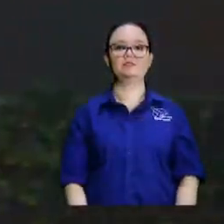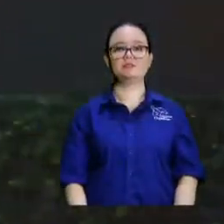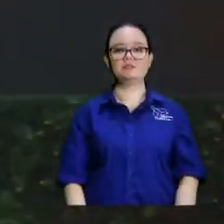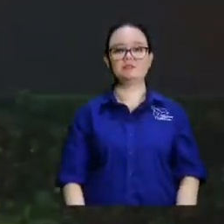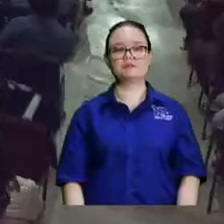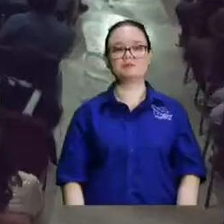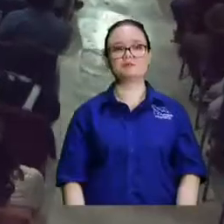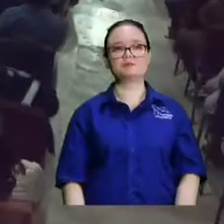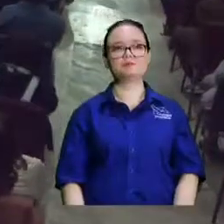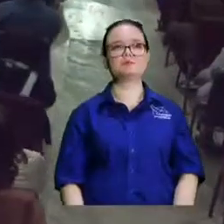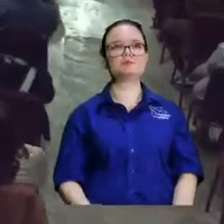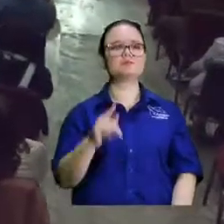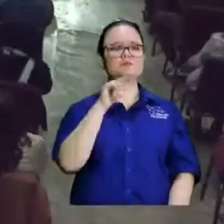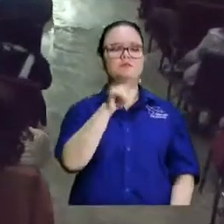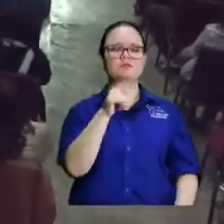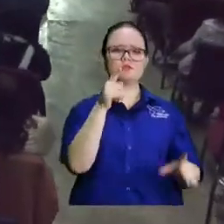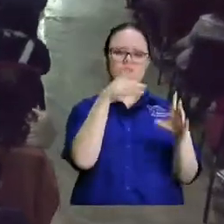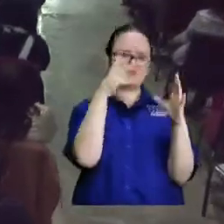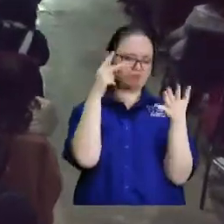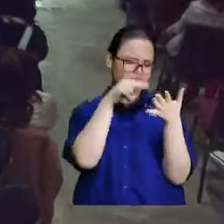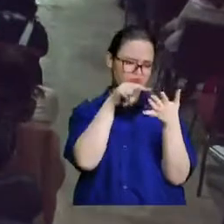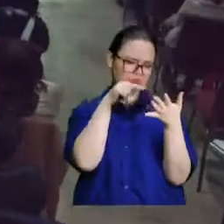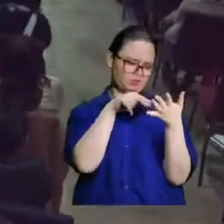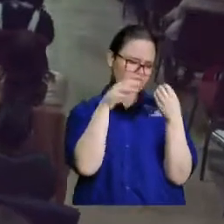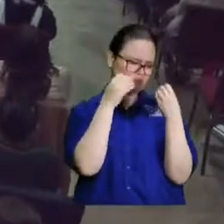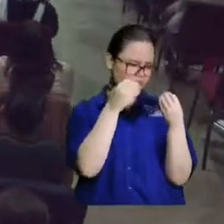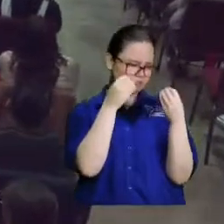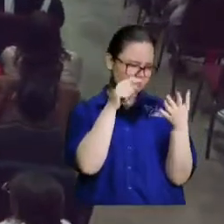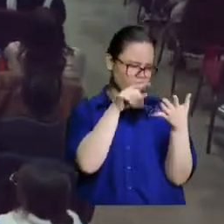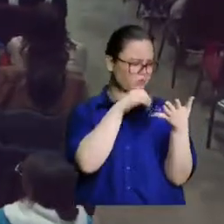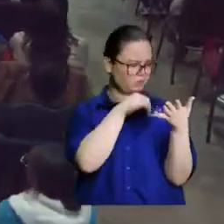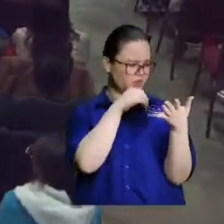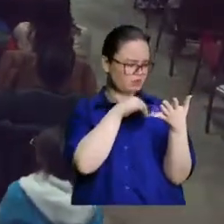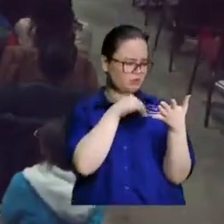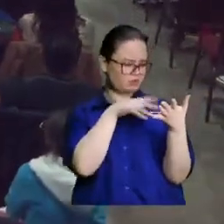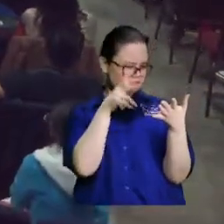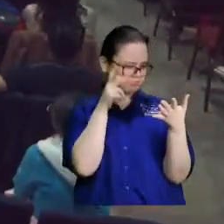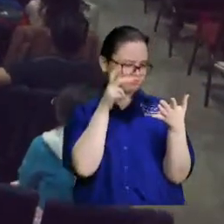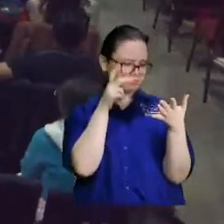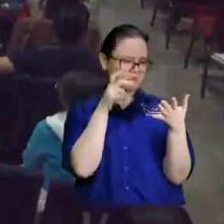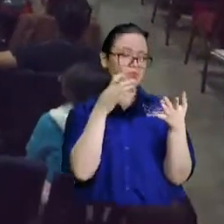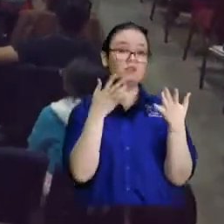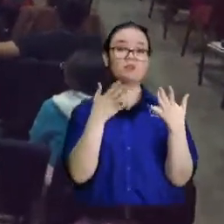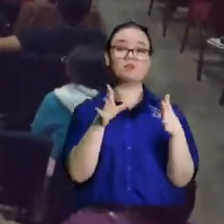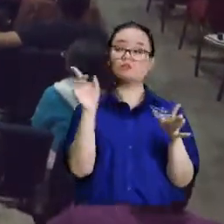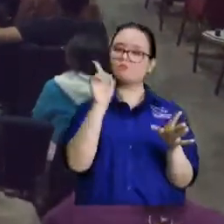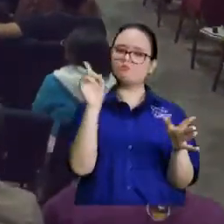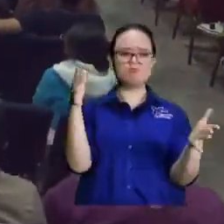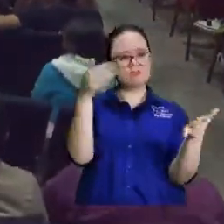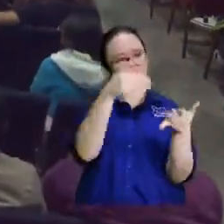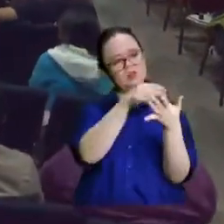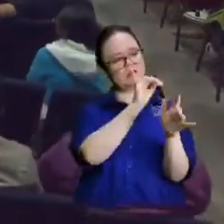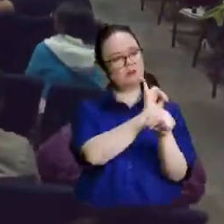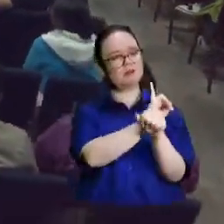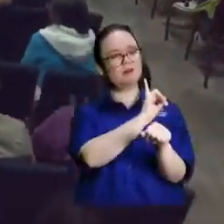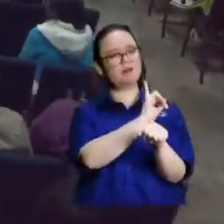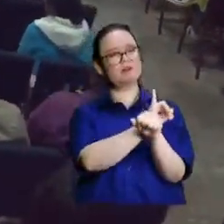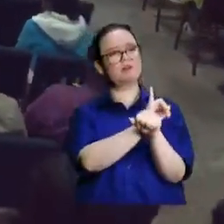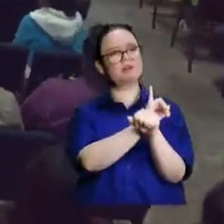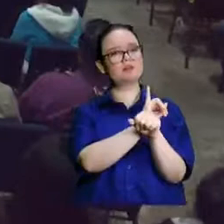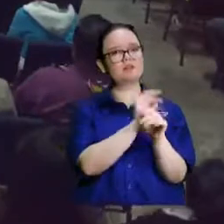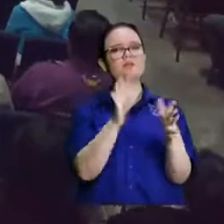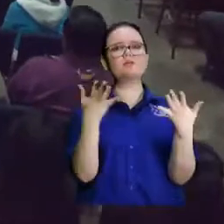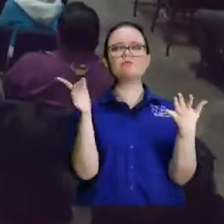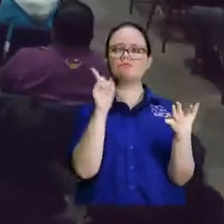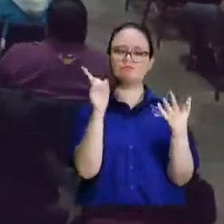maestros que has acumulado por picazón de oír ¿sabes por qué? porque no llegas a la iglesia ¿sabes por qué? porque no te